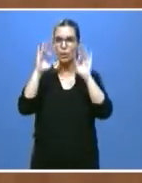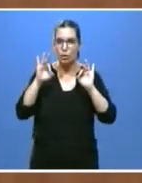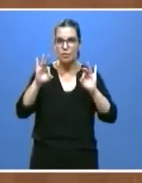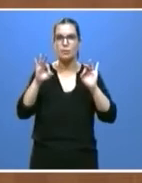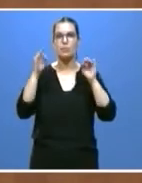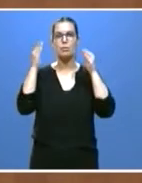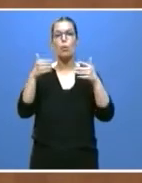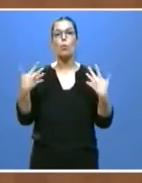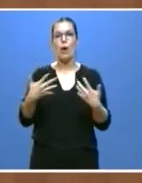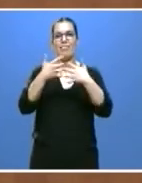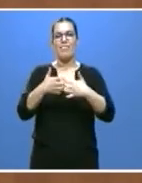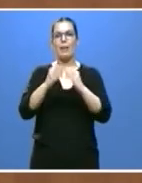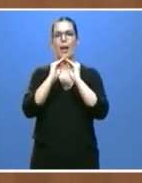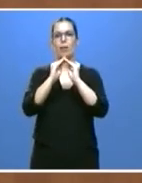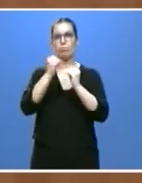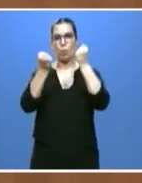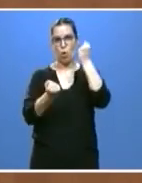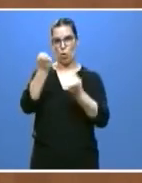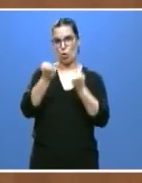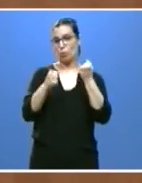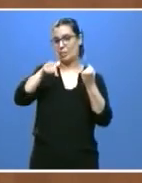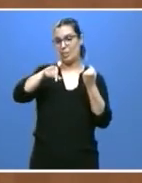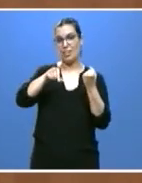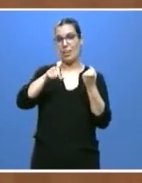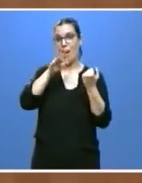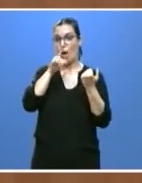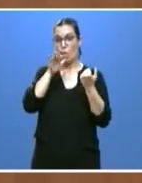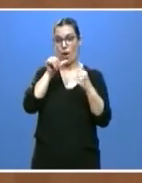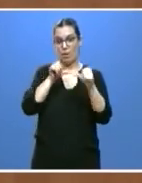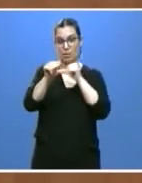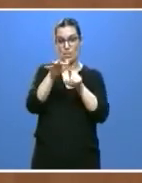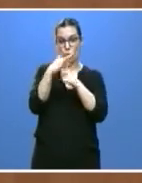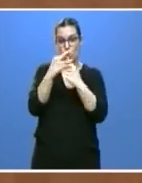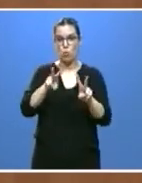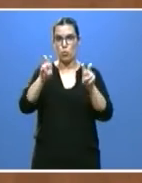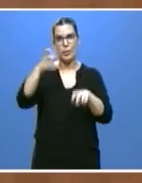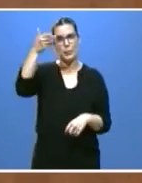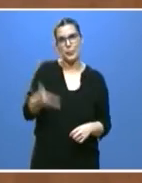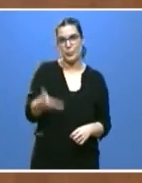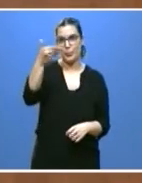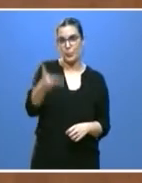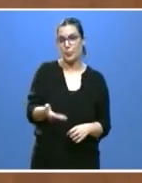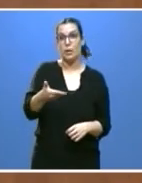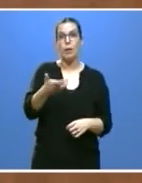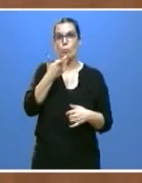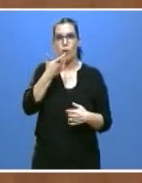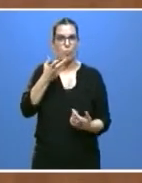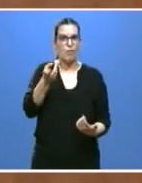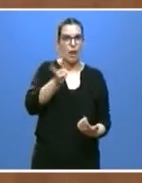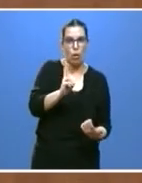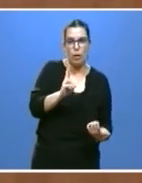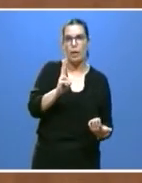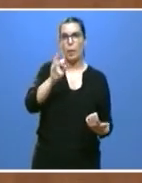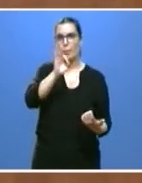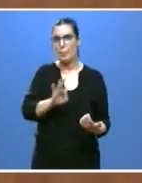sector de la automoción, determinante en este nuevo escenario y tan importante en provincias como Valladolid,